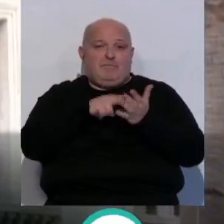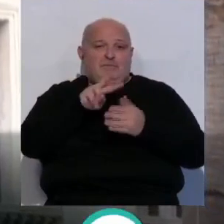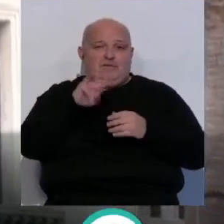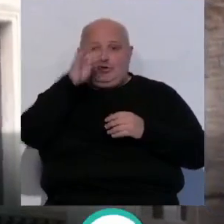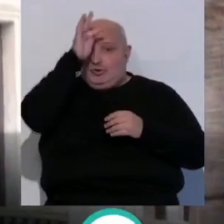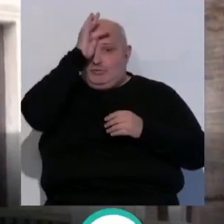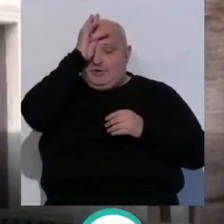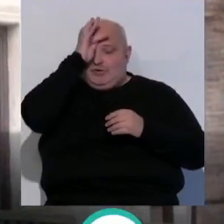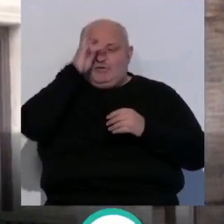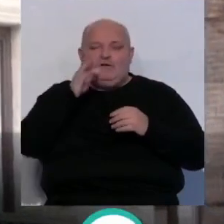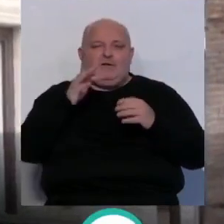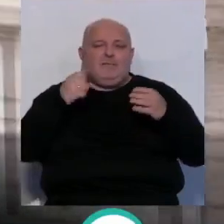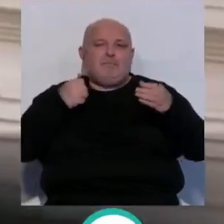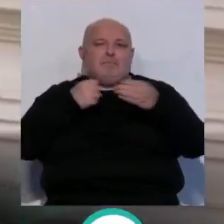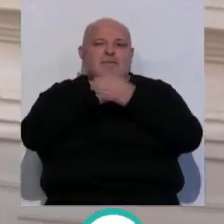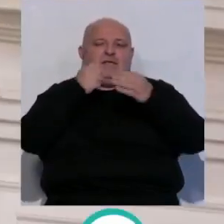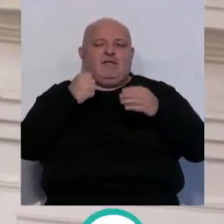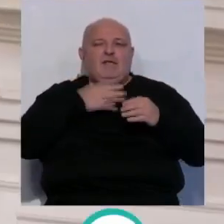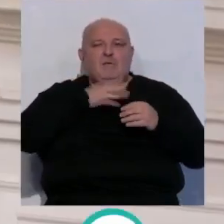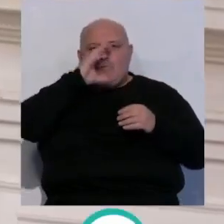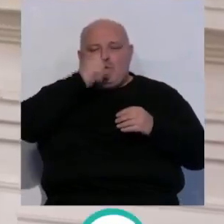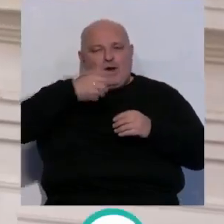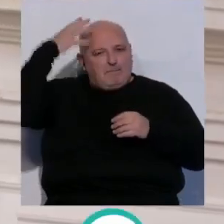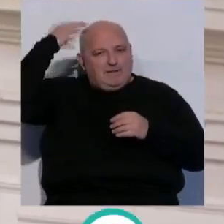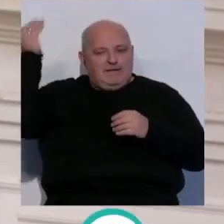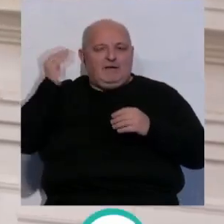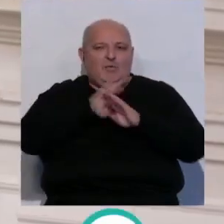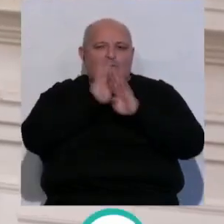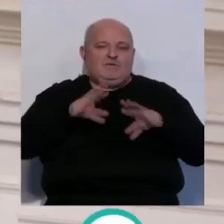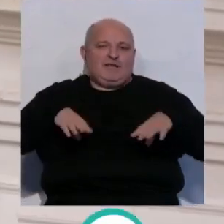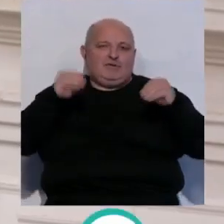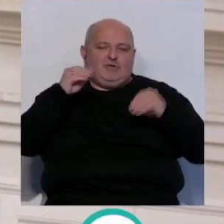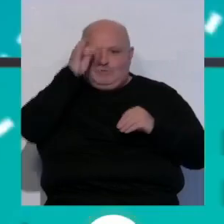el domingo de Piñata con la quema de la bruja Piti en la plaza de San Antonio.